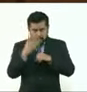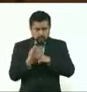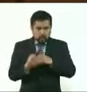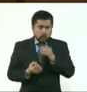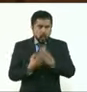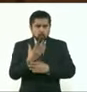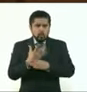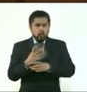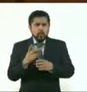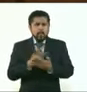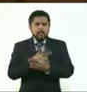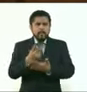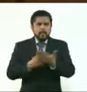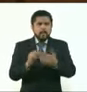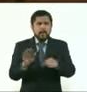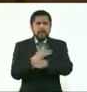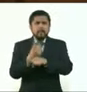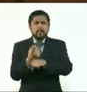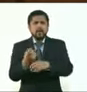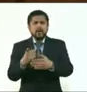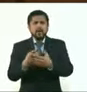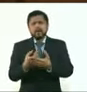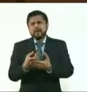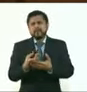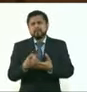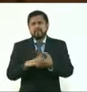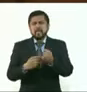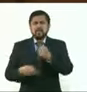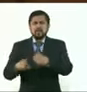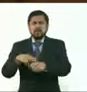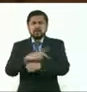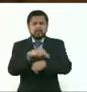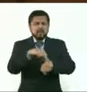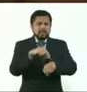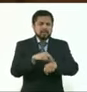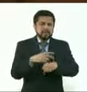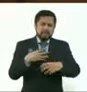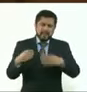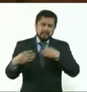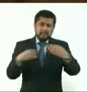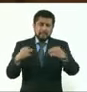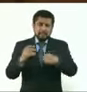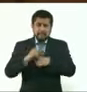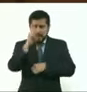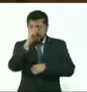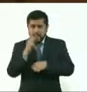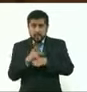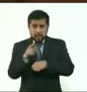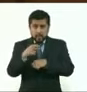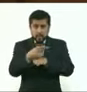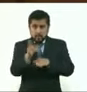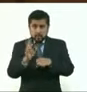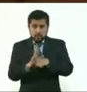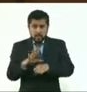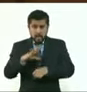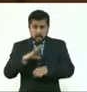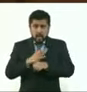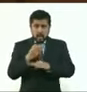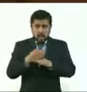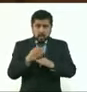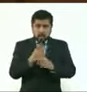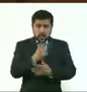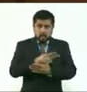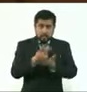médicos que se estén contagiando? ¿Tienen algún programa para poder, pues, cubrir esa demanda que